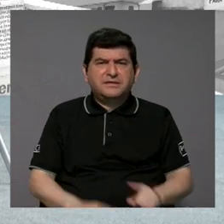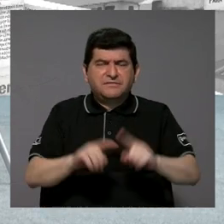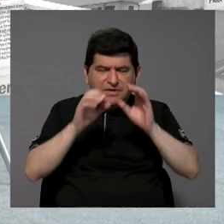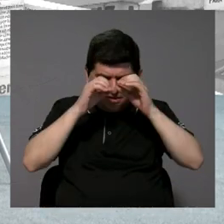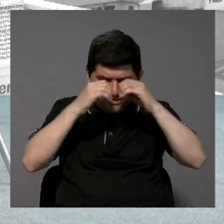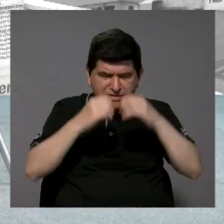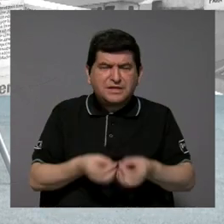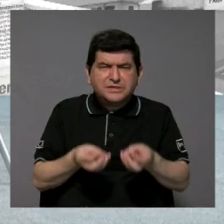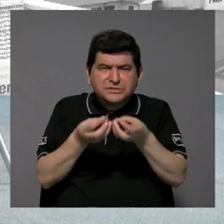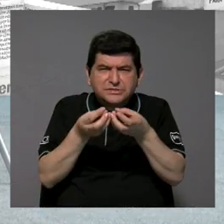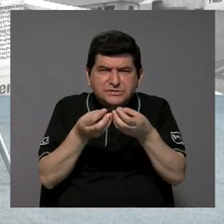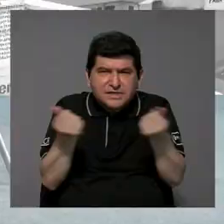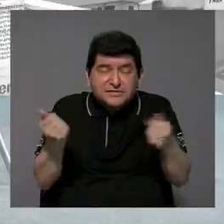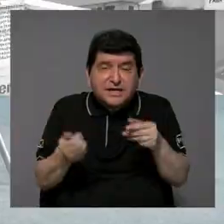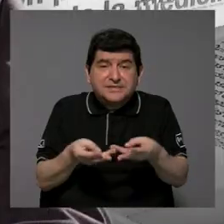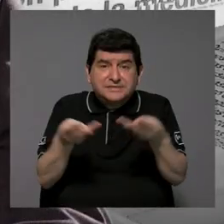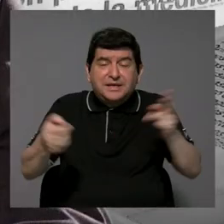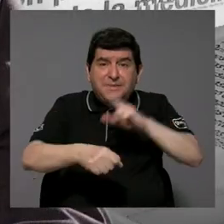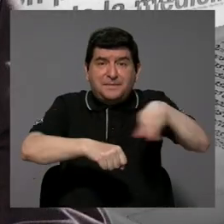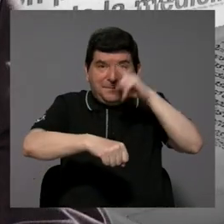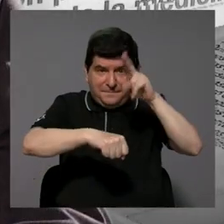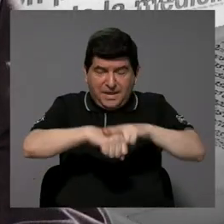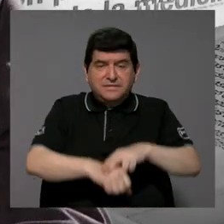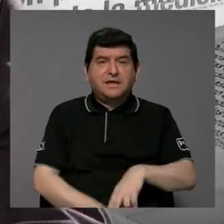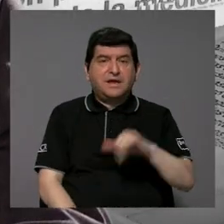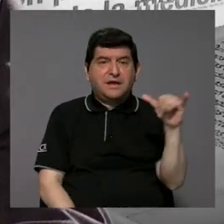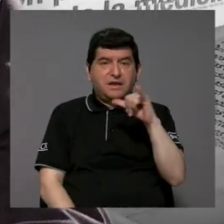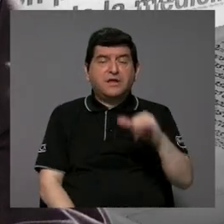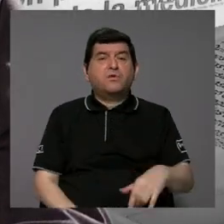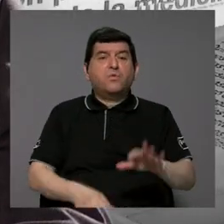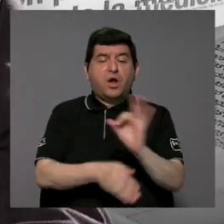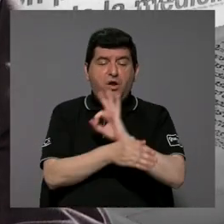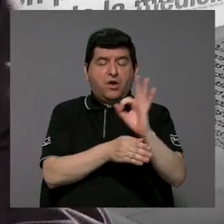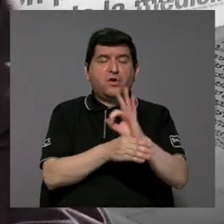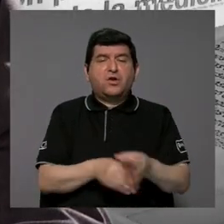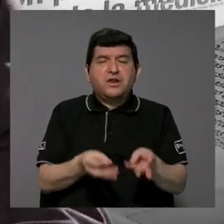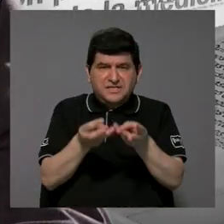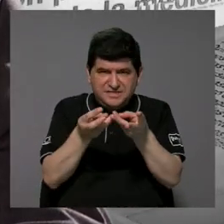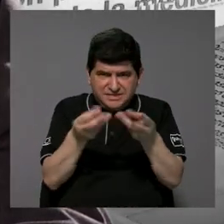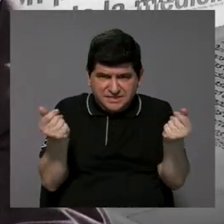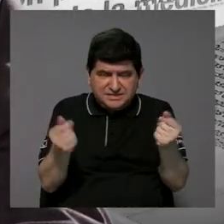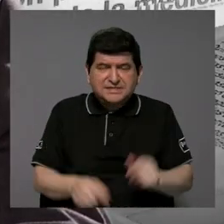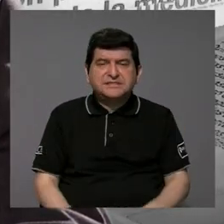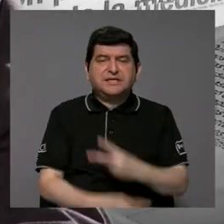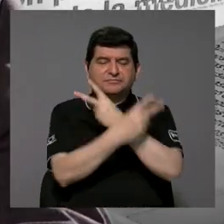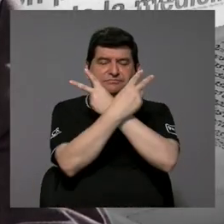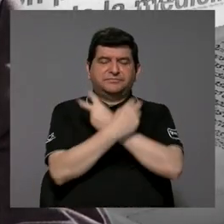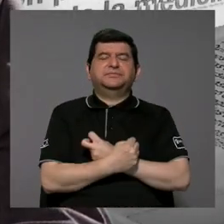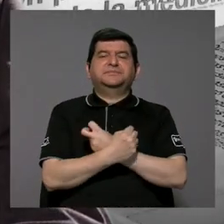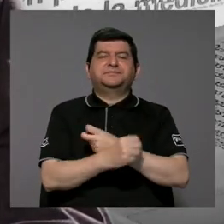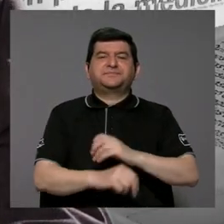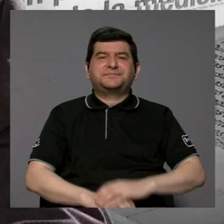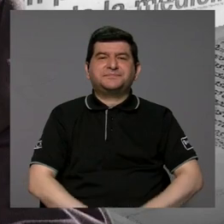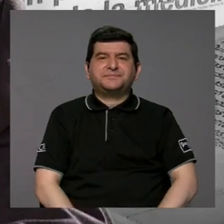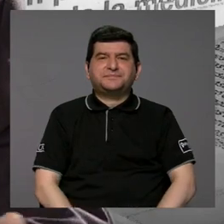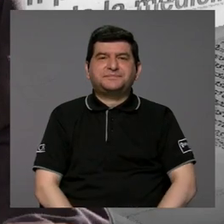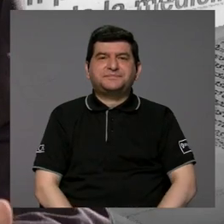microorganismos que degradan materia orgánica son igualmente efectivos para degradar muchas plaguecidas. Entonces,